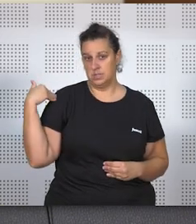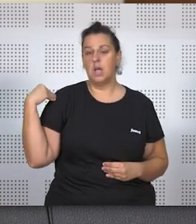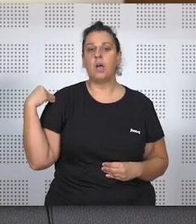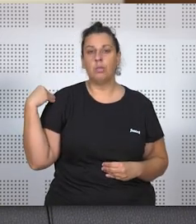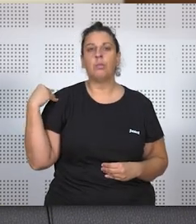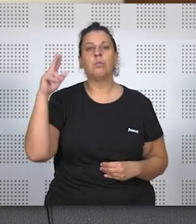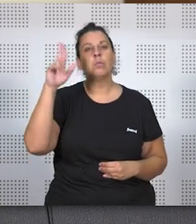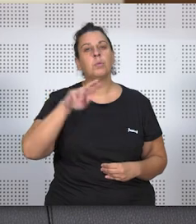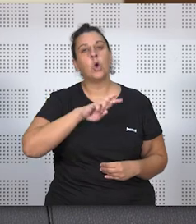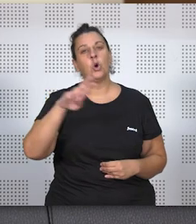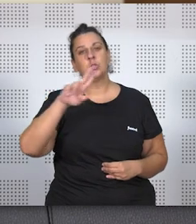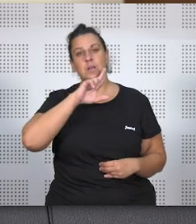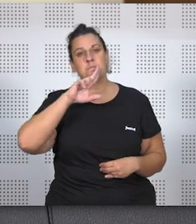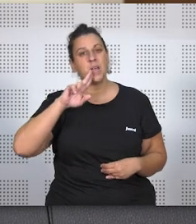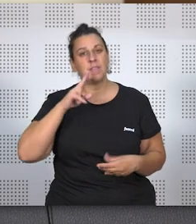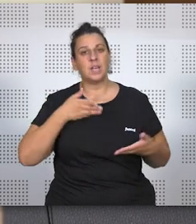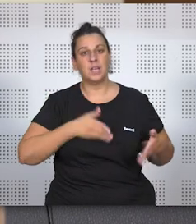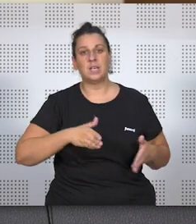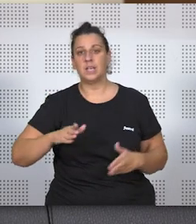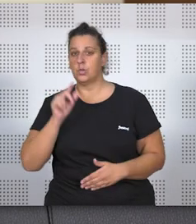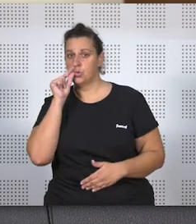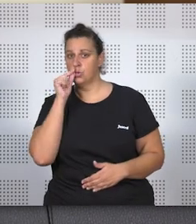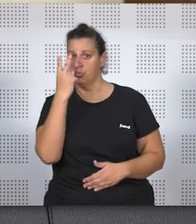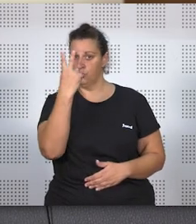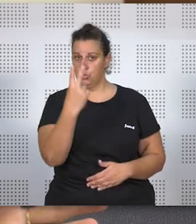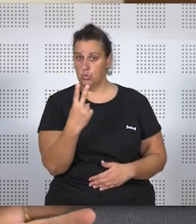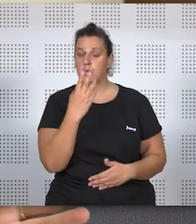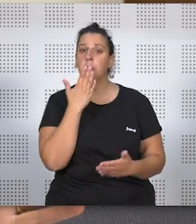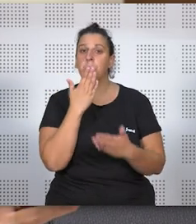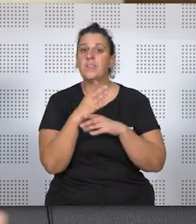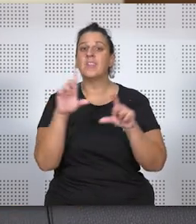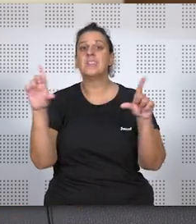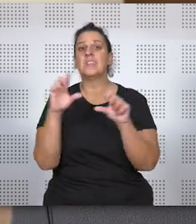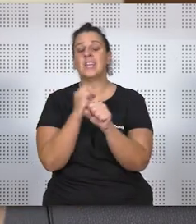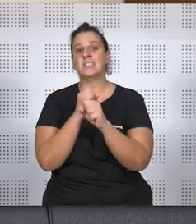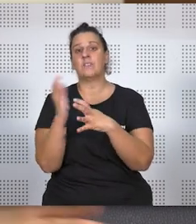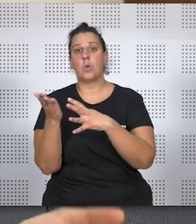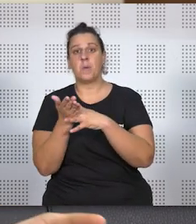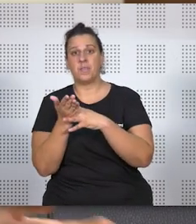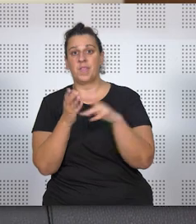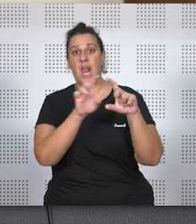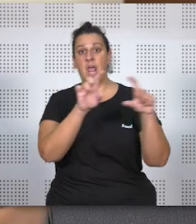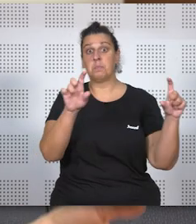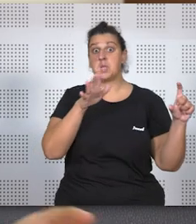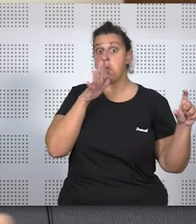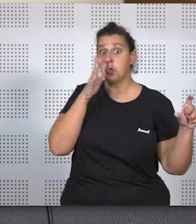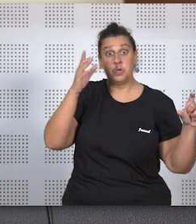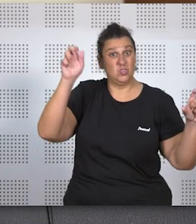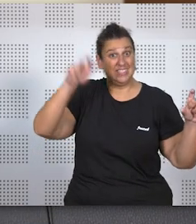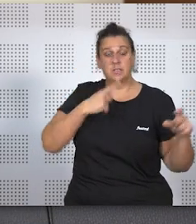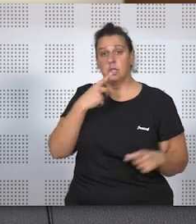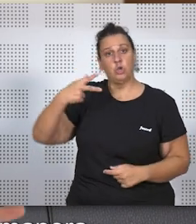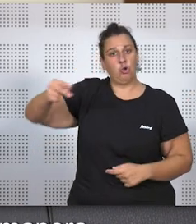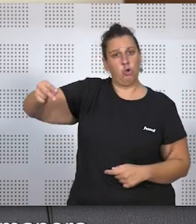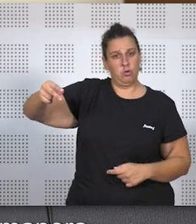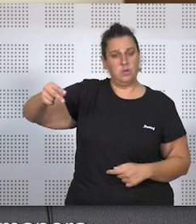en este caso también de otra madre de dos niños que solicitó teletrabajar parcialmente y la empresa sin ninguna razón aparente también se lo